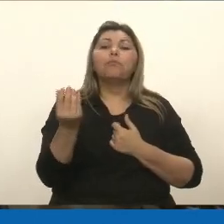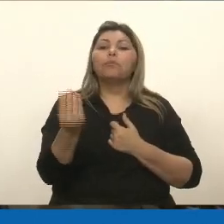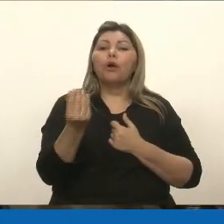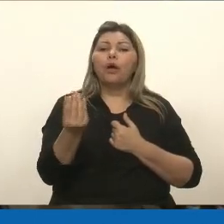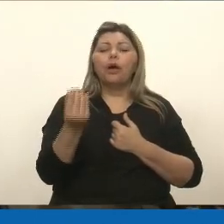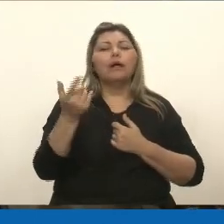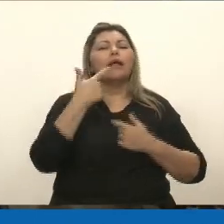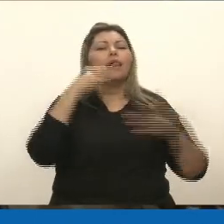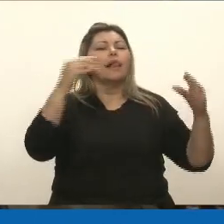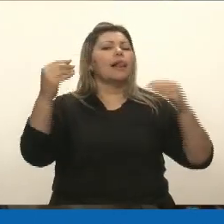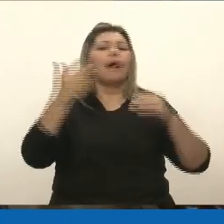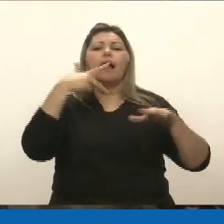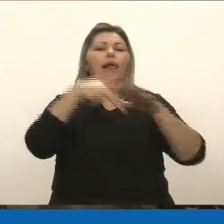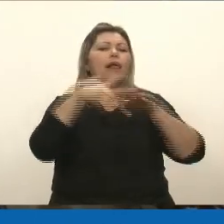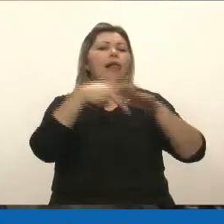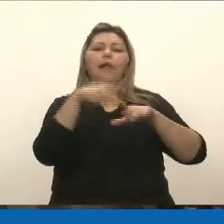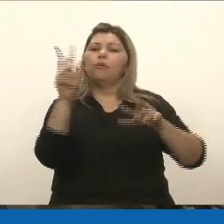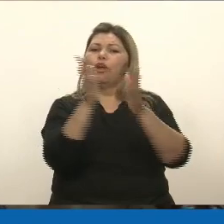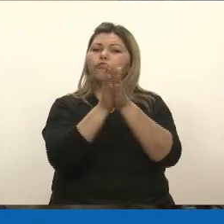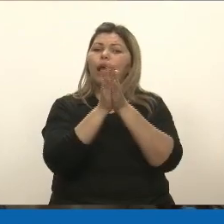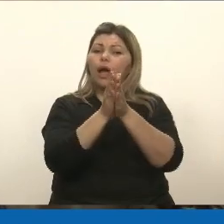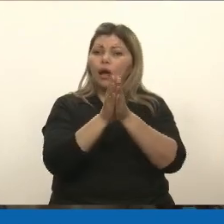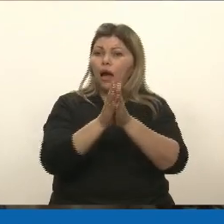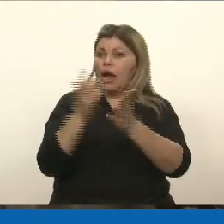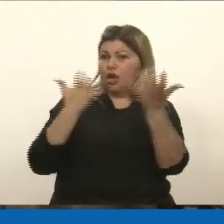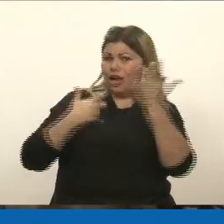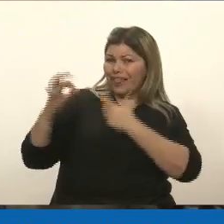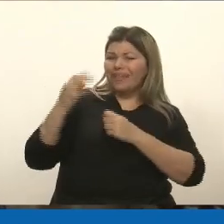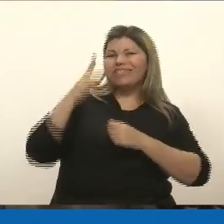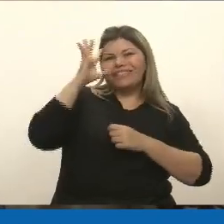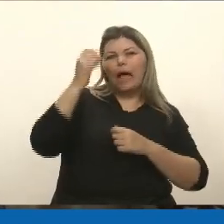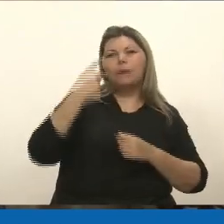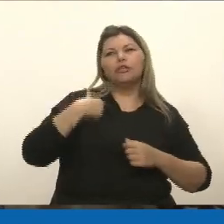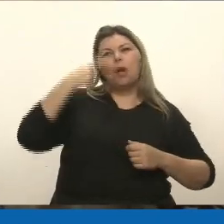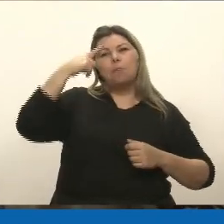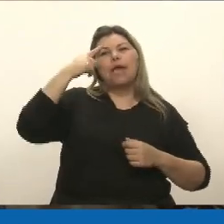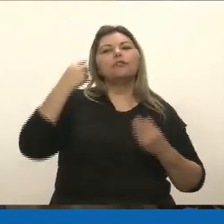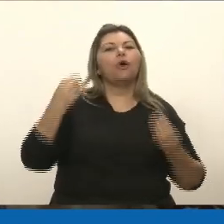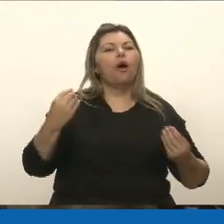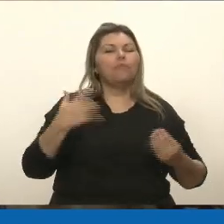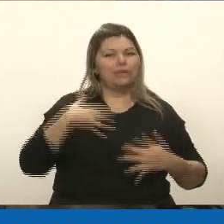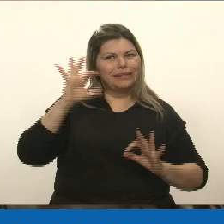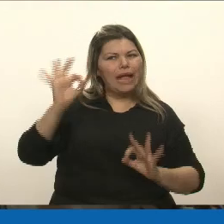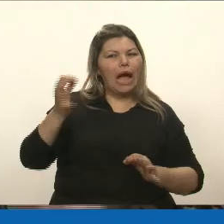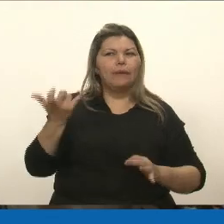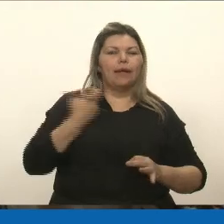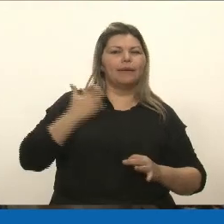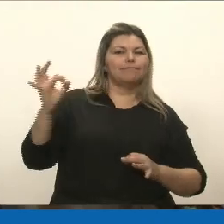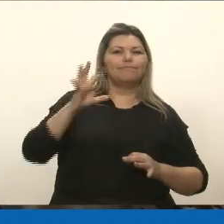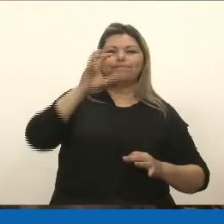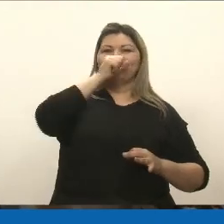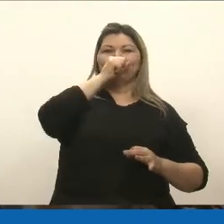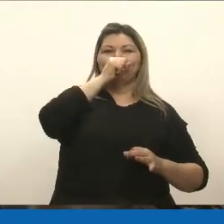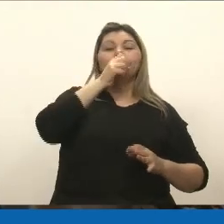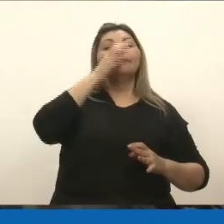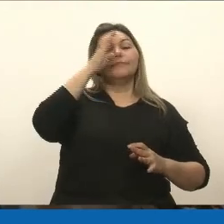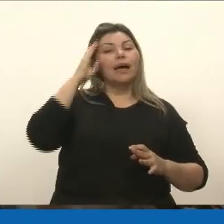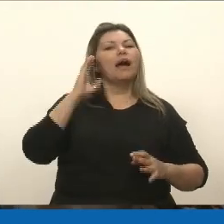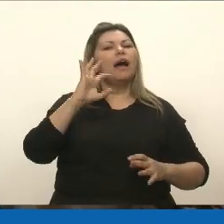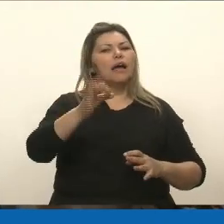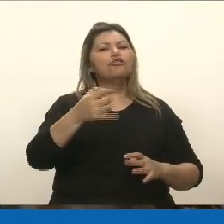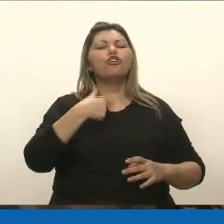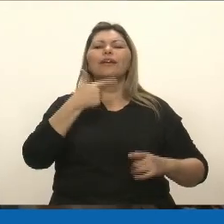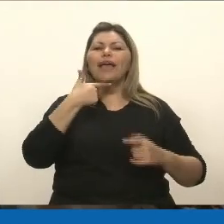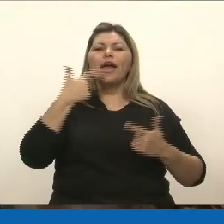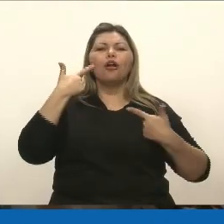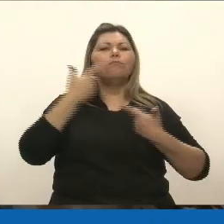saben cómo pienso, no me lo contaron. Entonces, ¿sabe qué, señor Presidente? Y yo quiero que